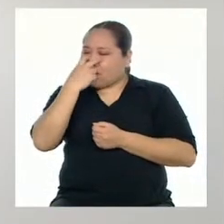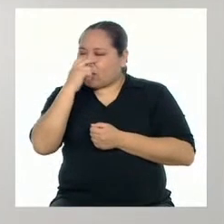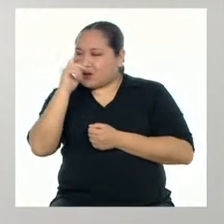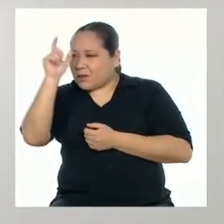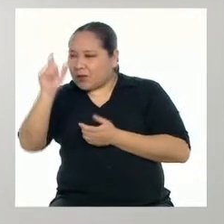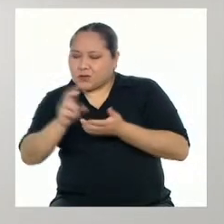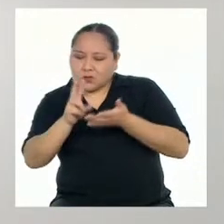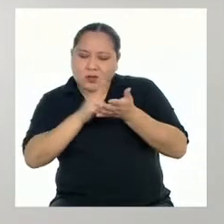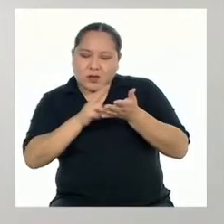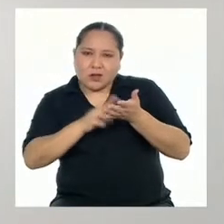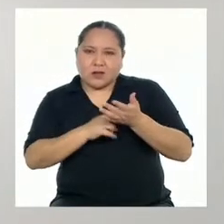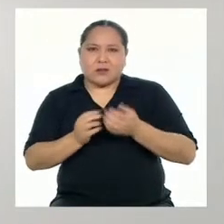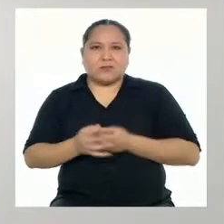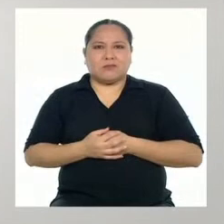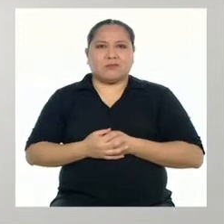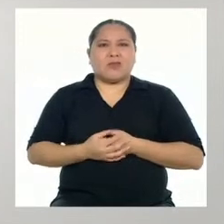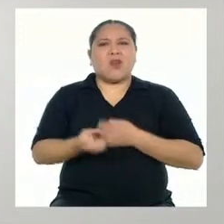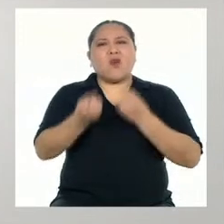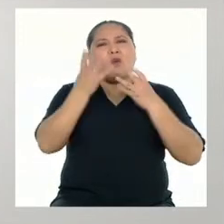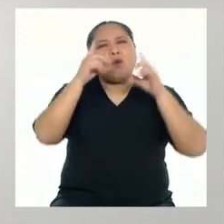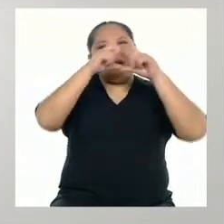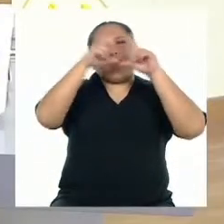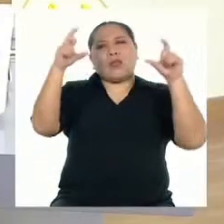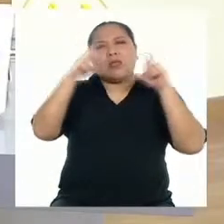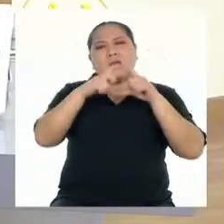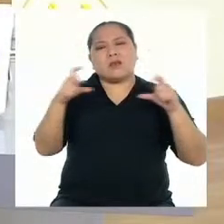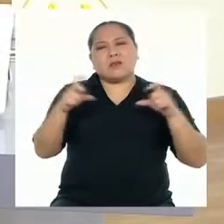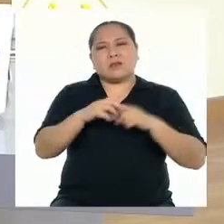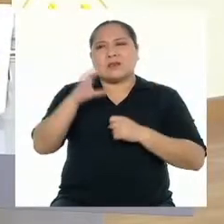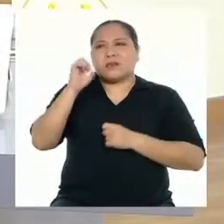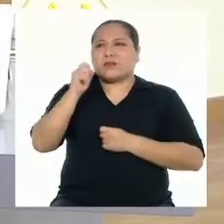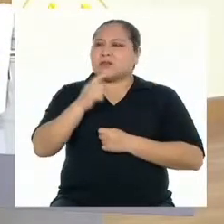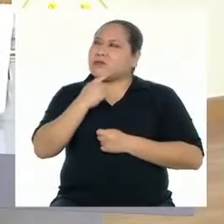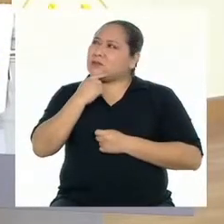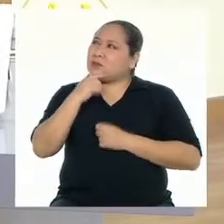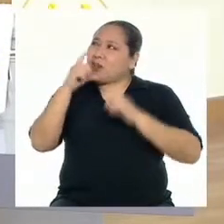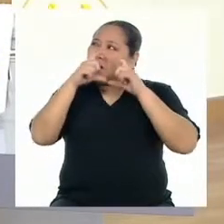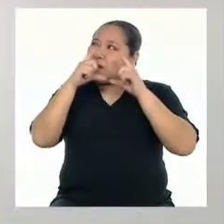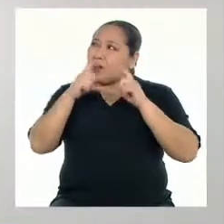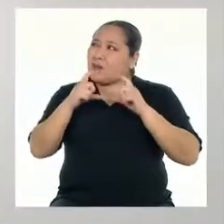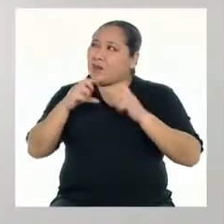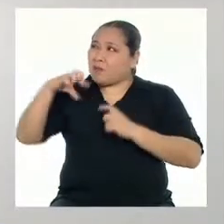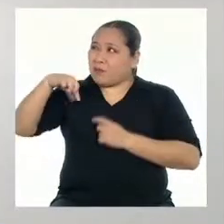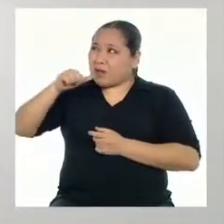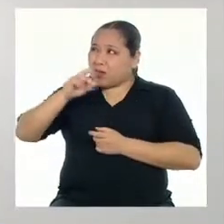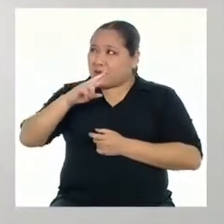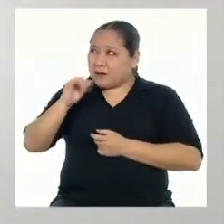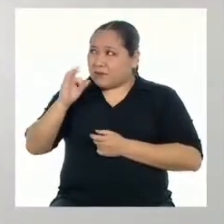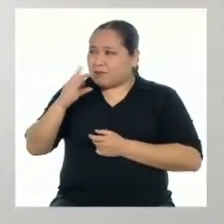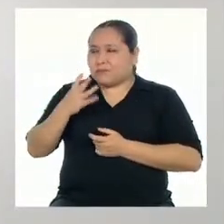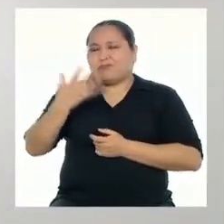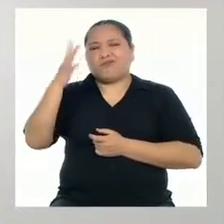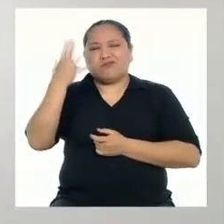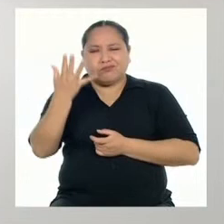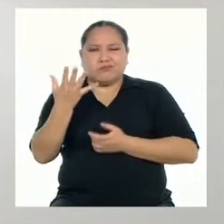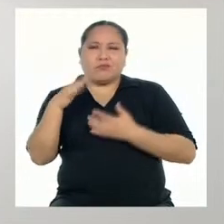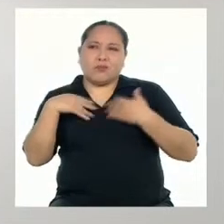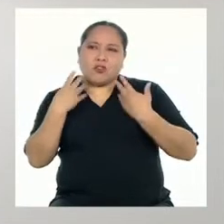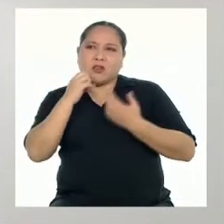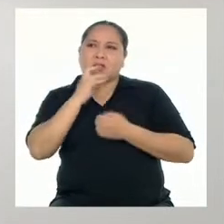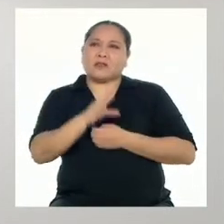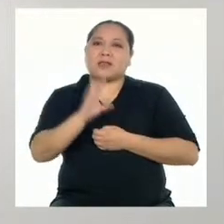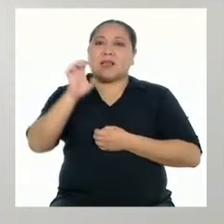¿Cuántas estrofas tiene este poema? ¿Se refiere a los párrafos, profesora? Podríamos decir que la